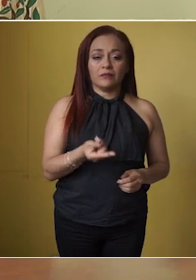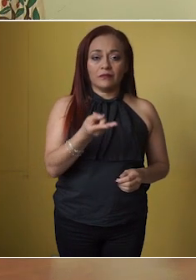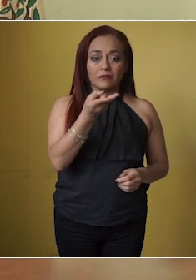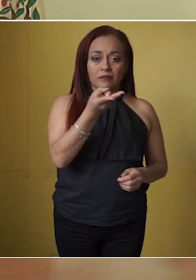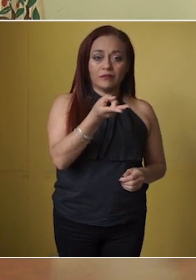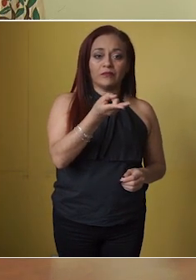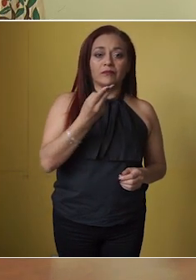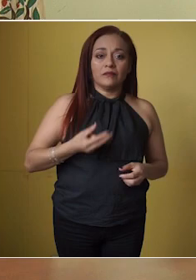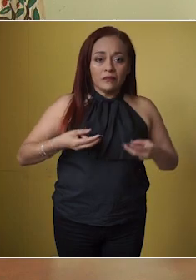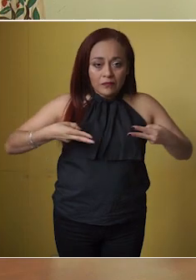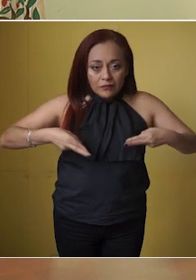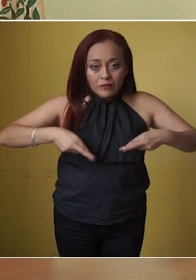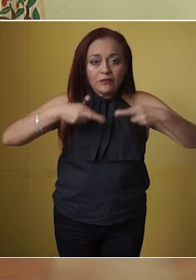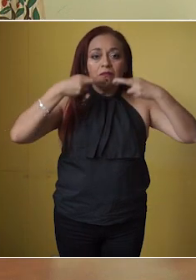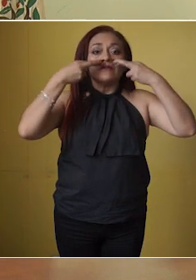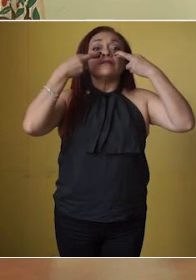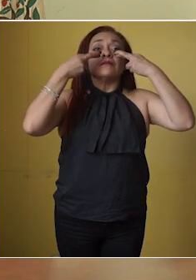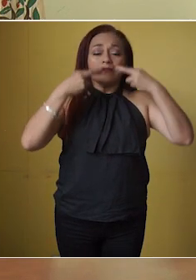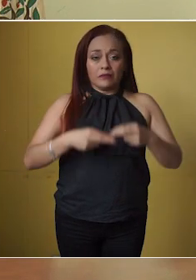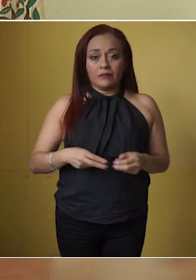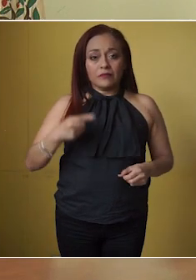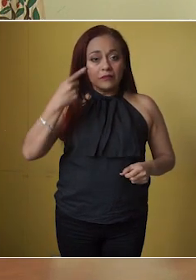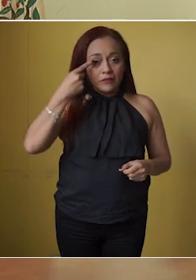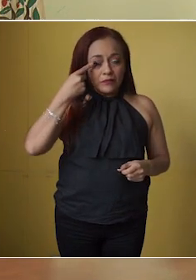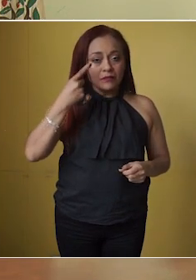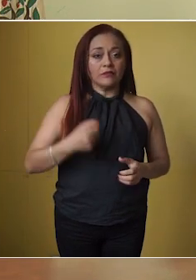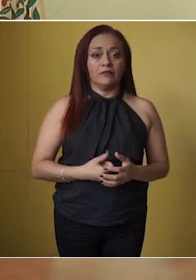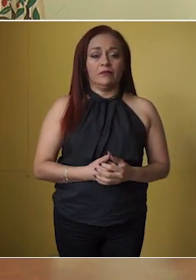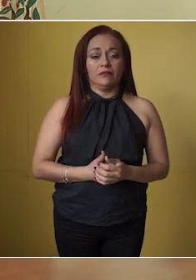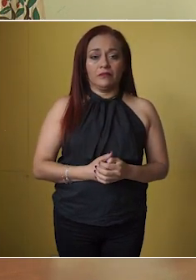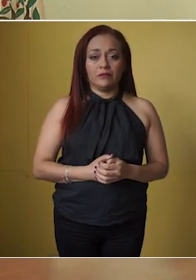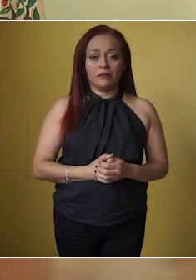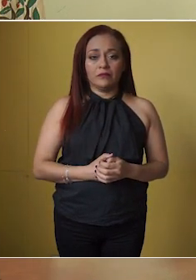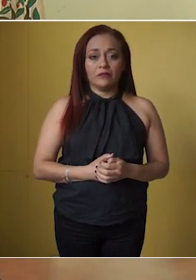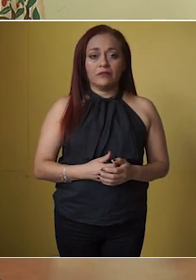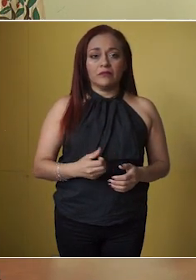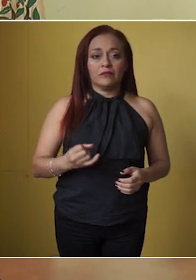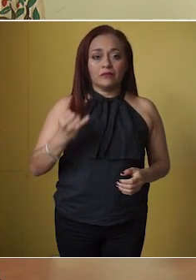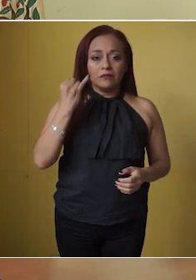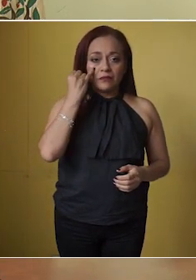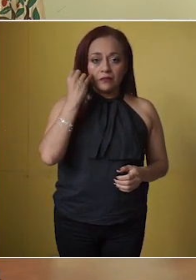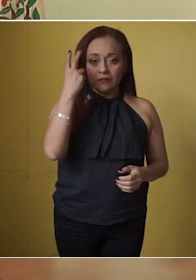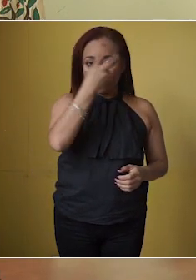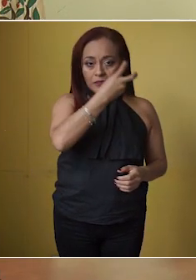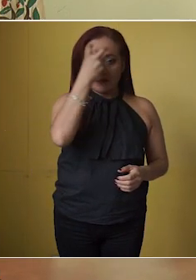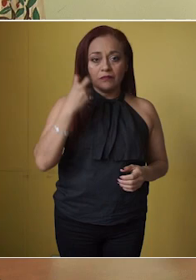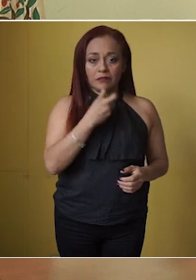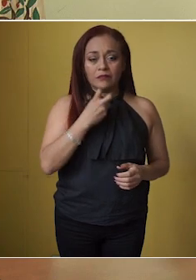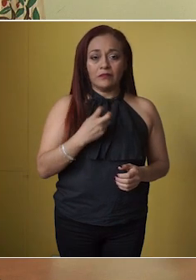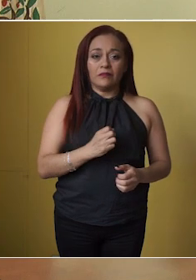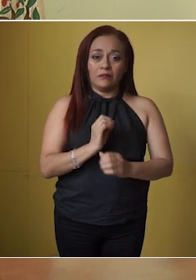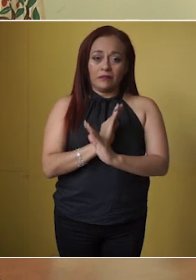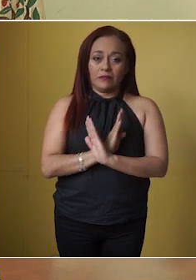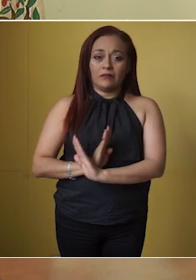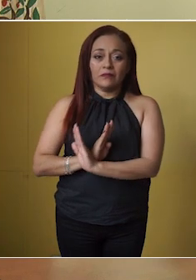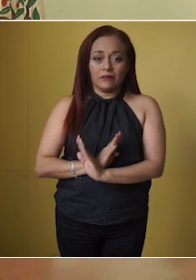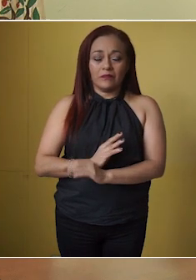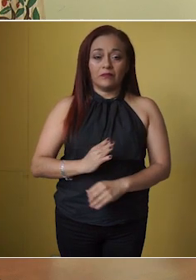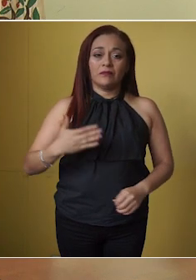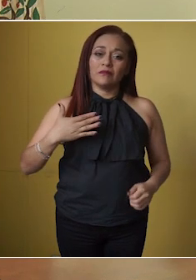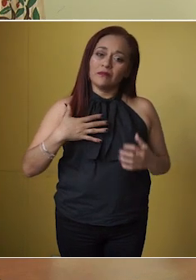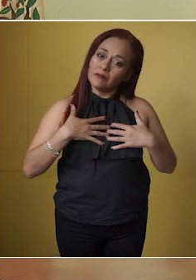organismo. A través de su nariz y de sus ojos. En el Instituto estamos comprometidos con su salud.